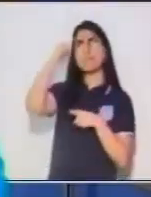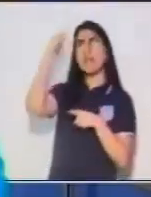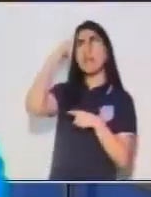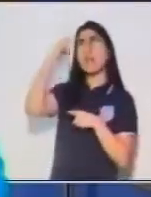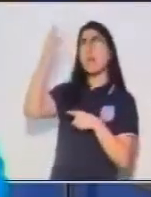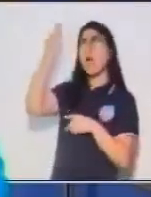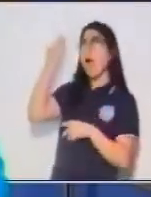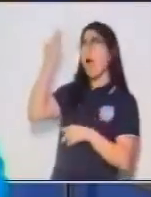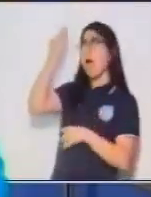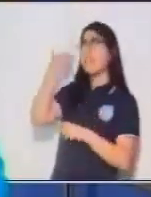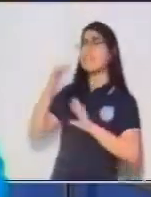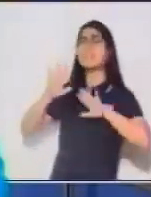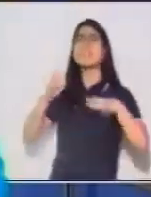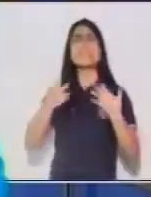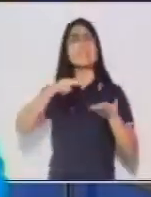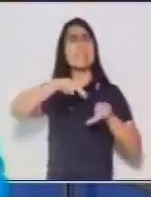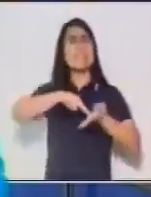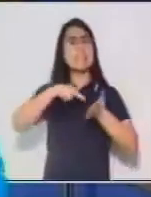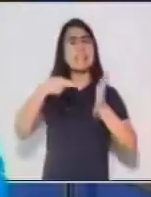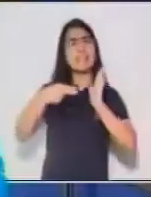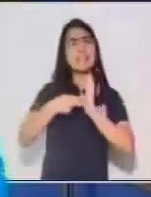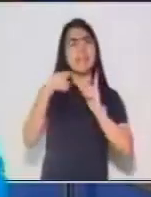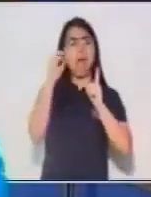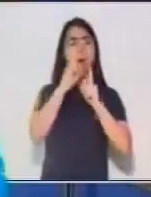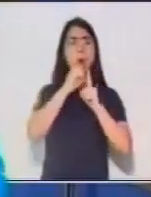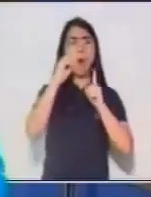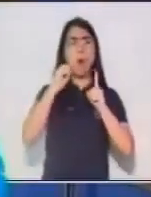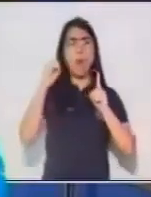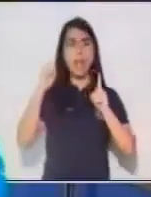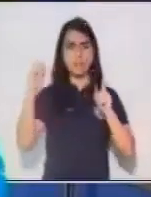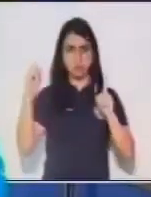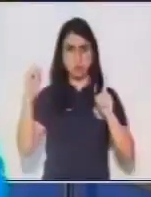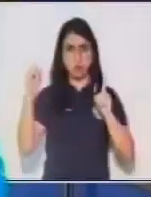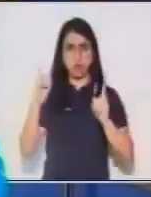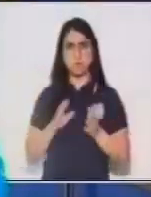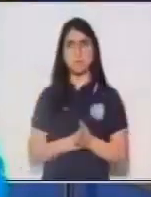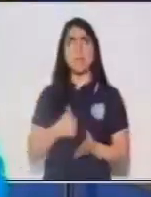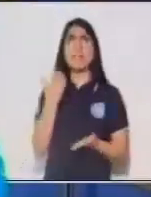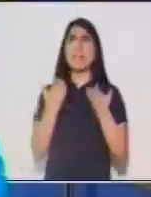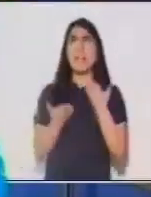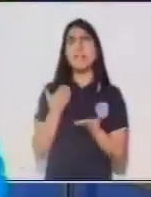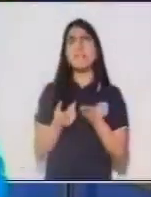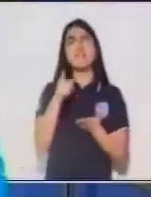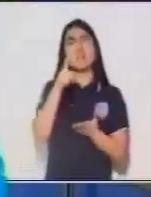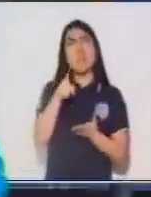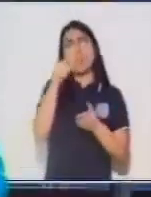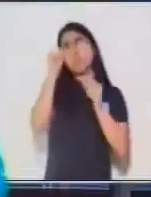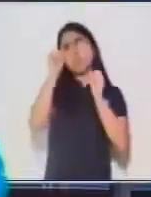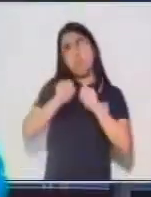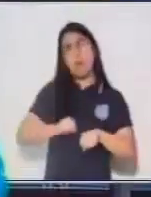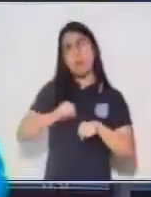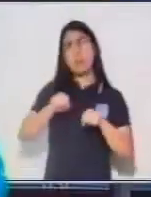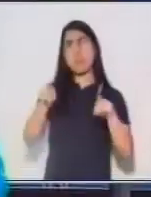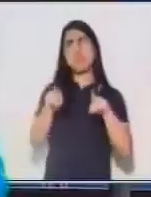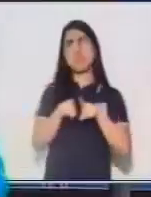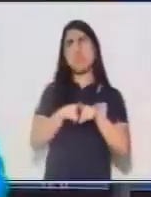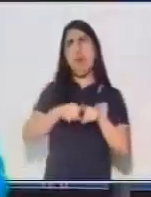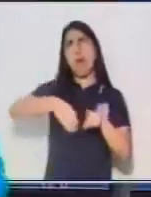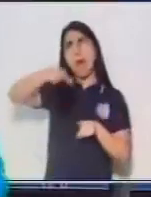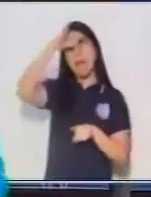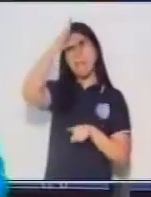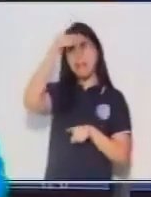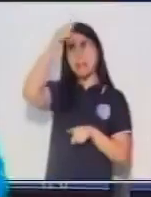A lo largo de estas sesiones tú has podido analizar qué es una oración,